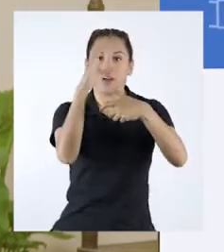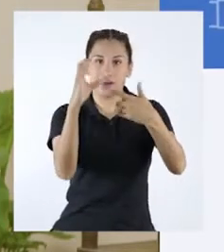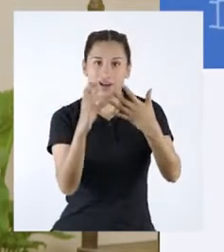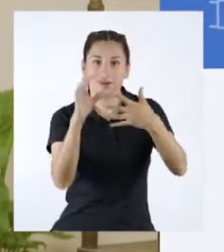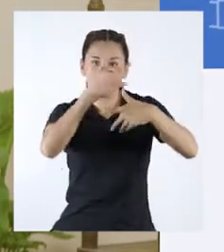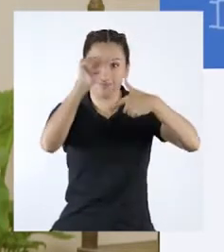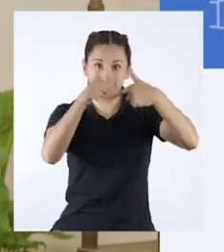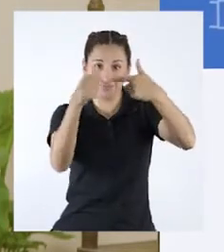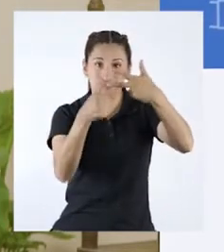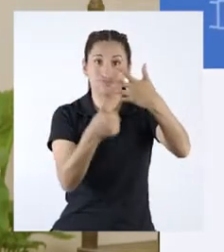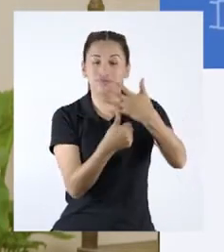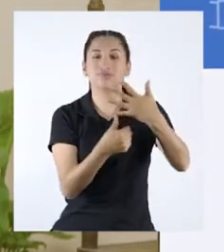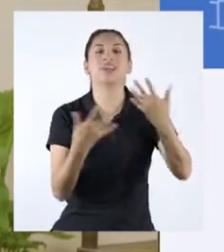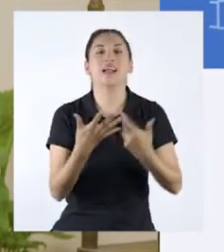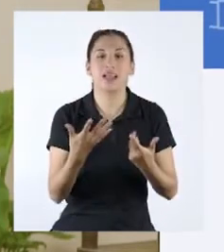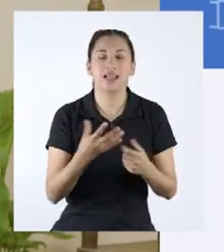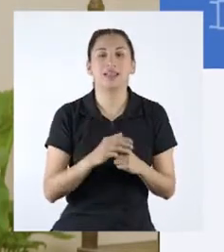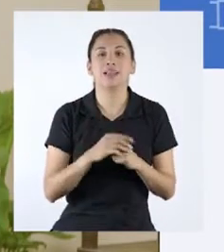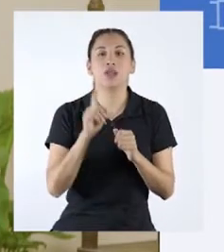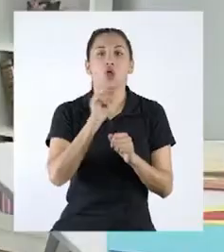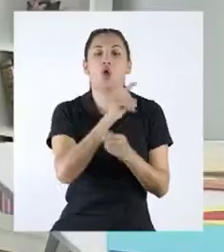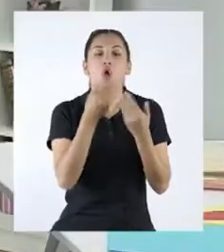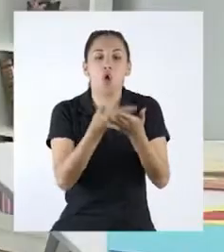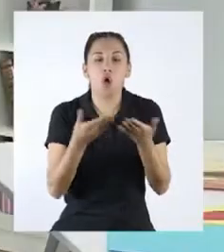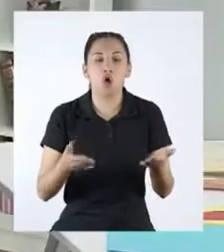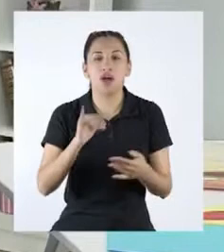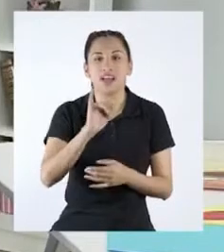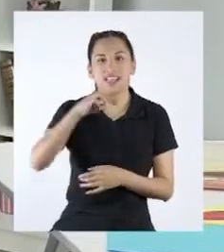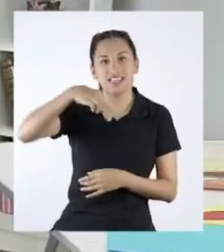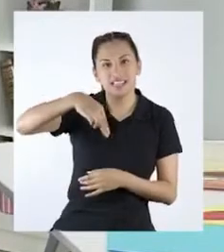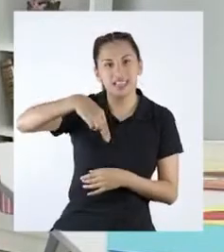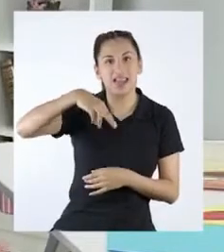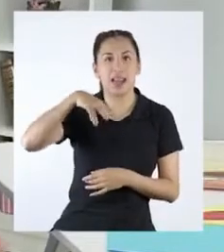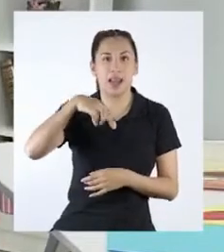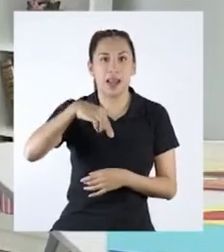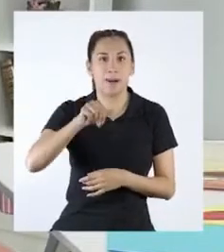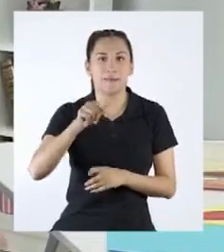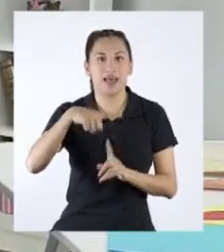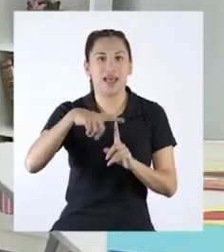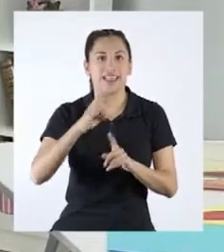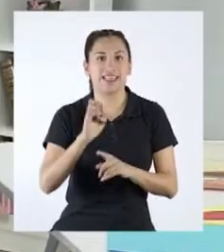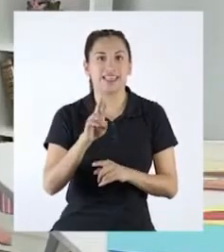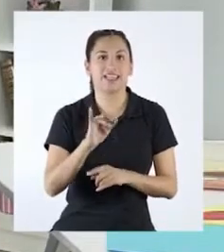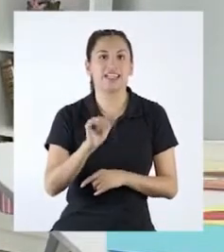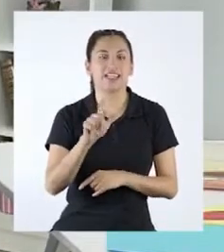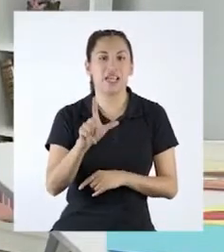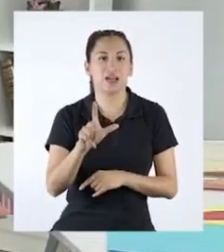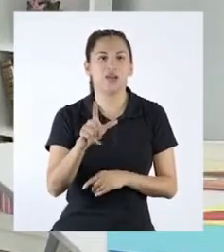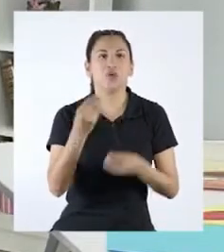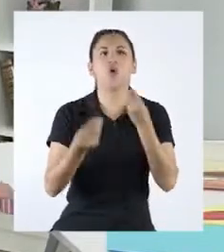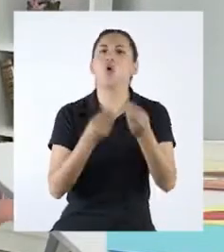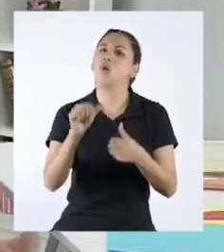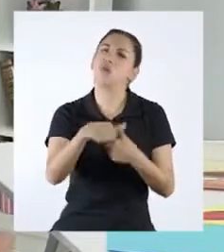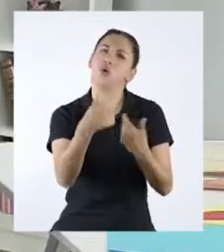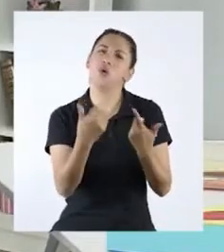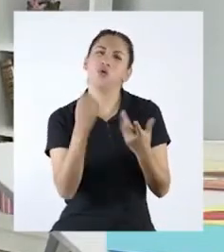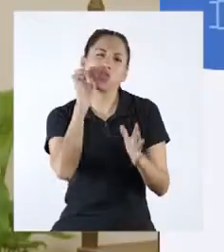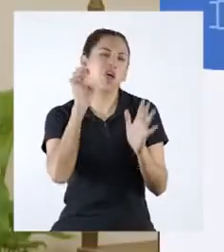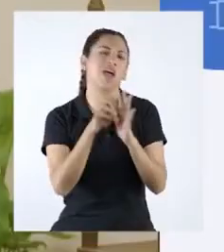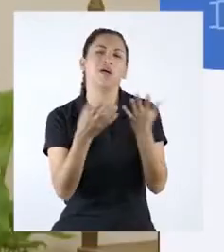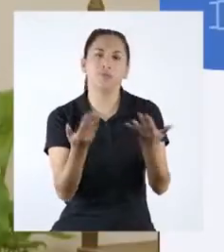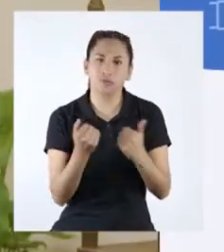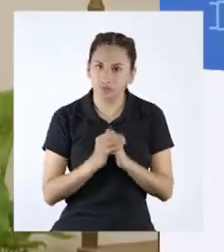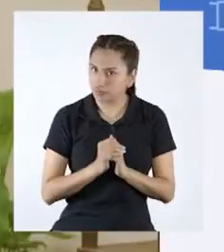clasificación del patrimonio inmaterial. ¿Cuáles son otros ejemplos de patrimonio cultural inmaterial?